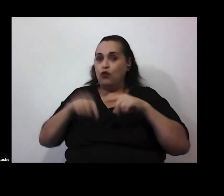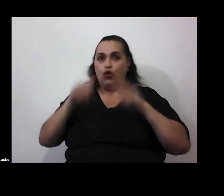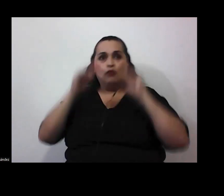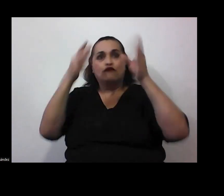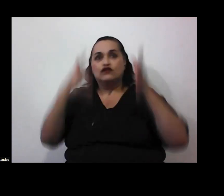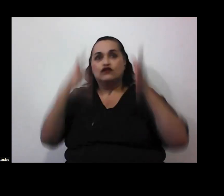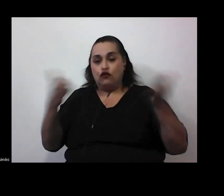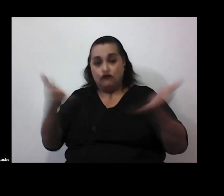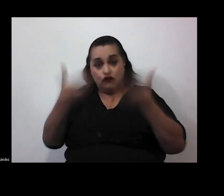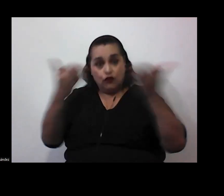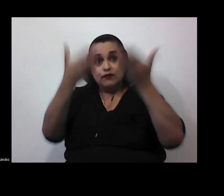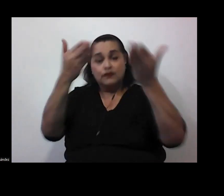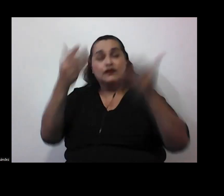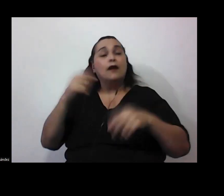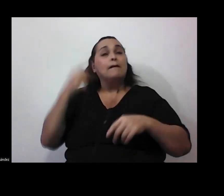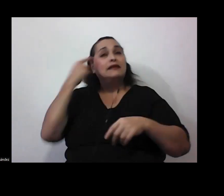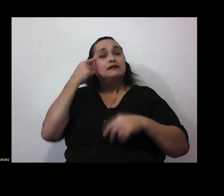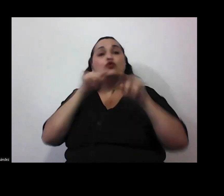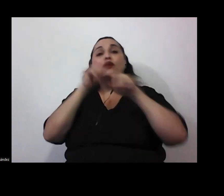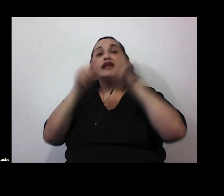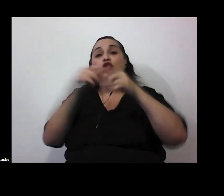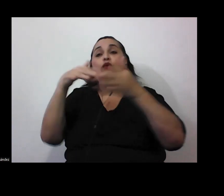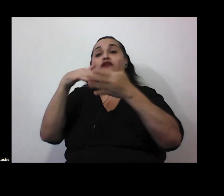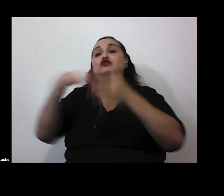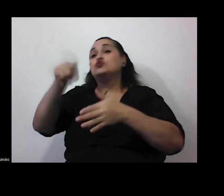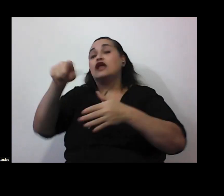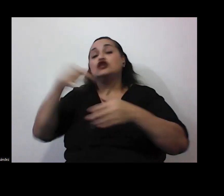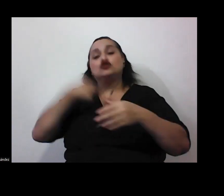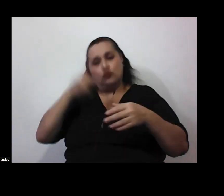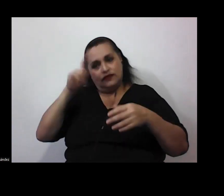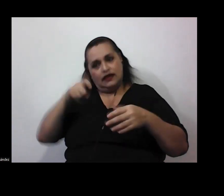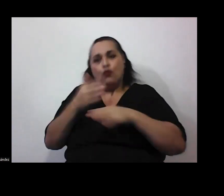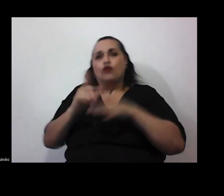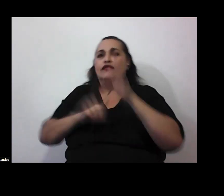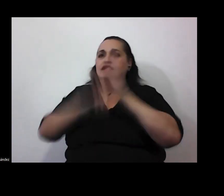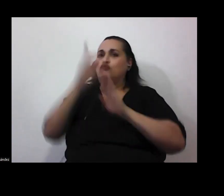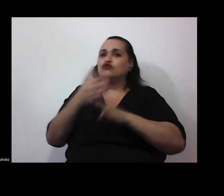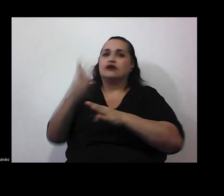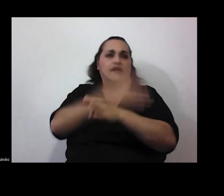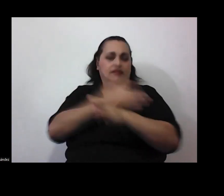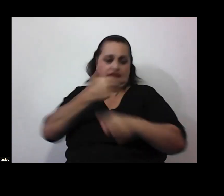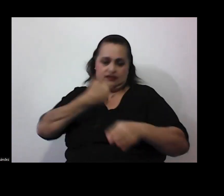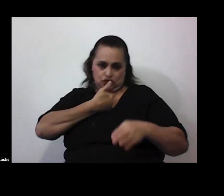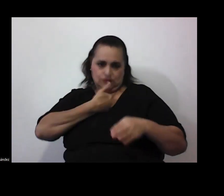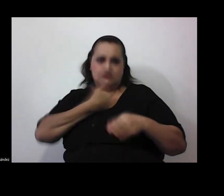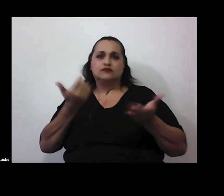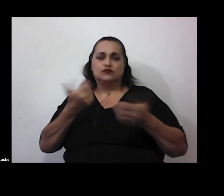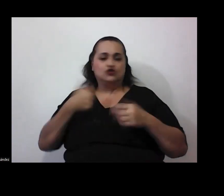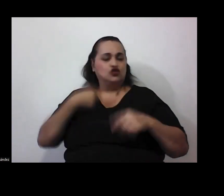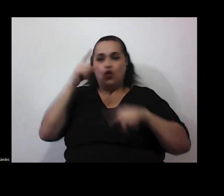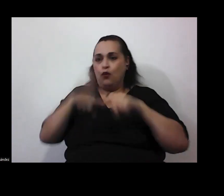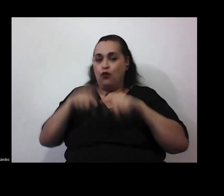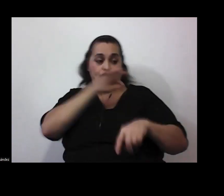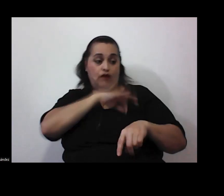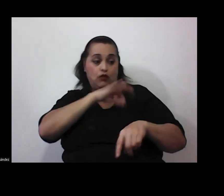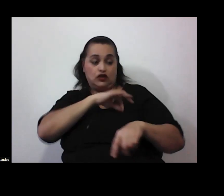fomenta el pensamiento crítico de mis estudiantes si yo no tengo desarrollado el pensamiento crítico yo no puedo como docente favorecer la